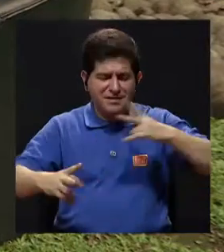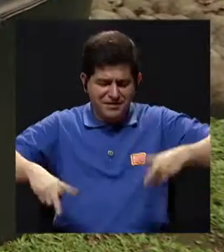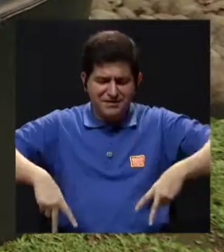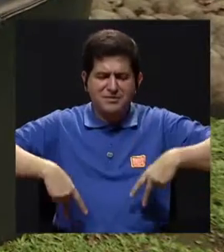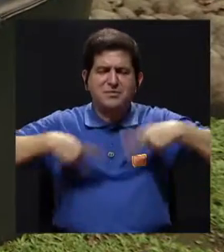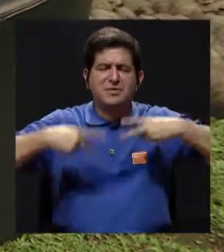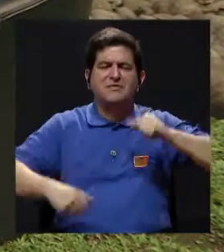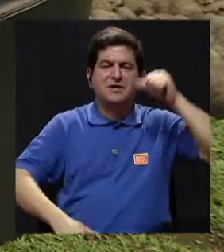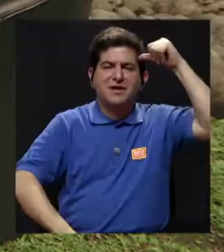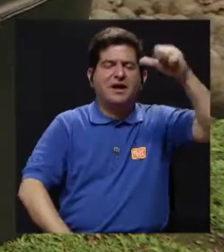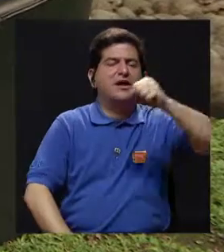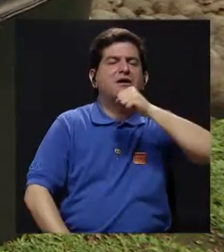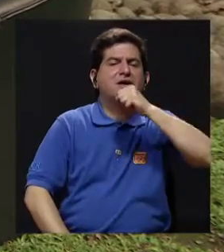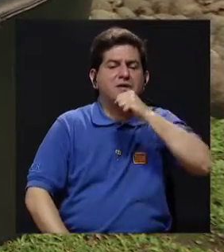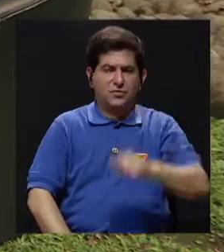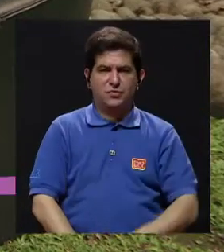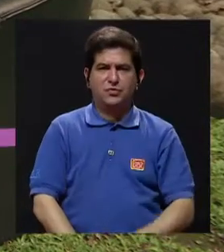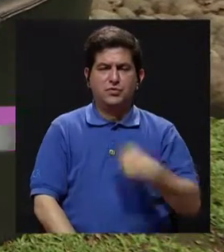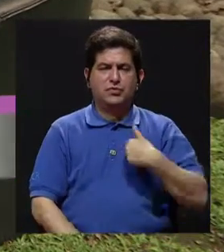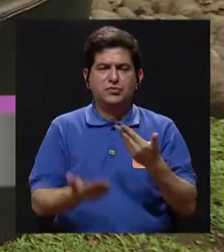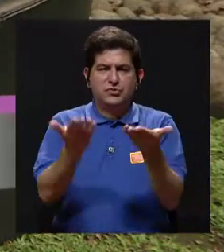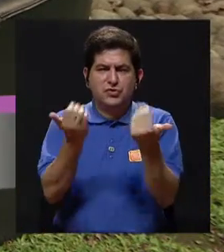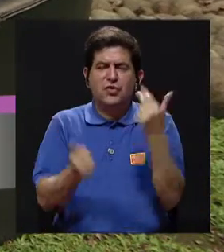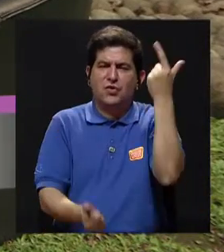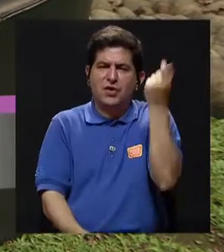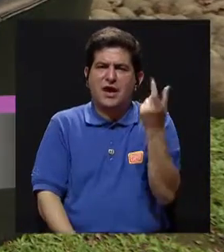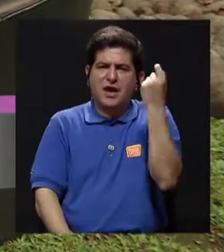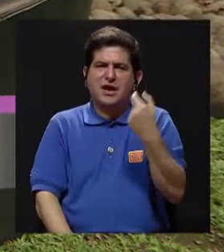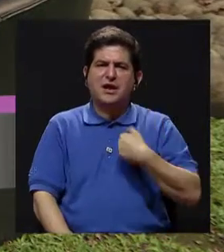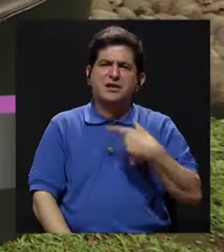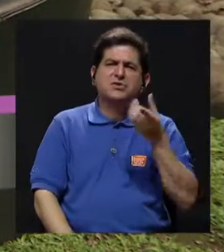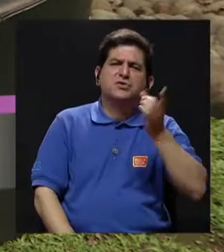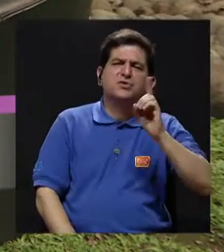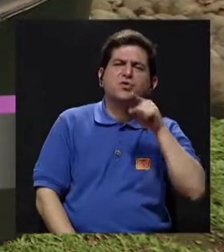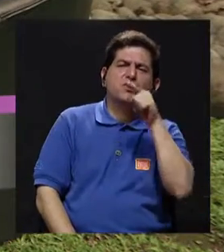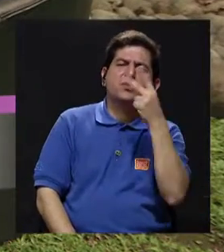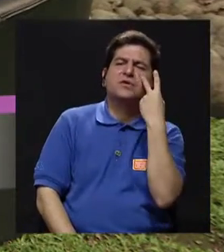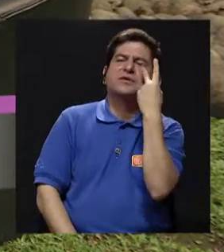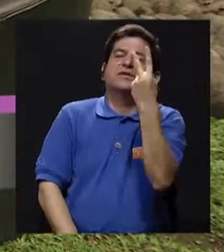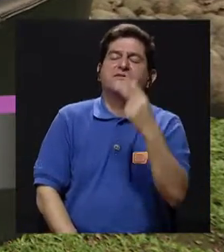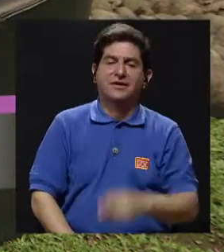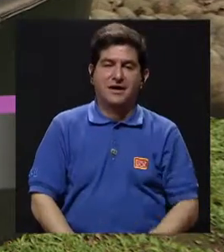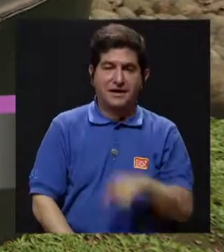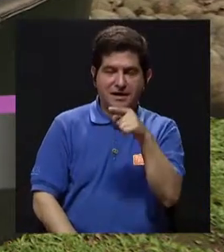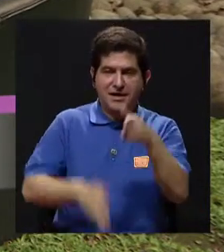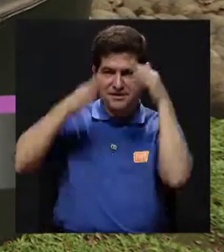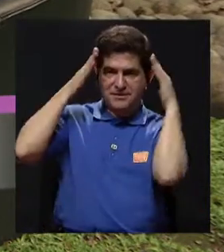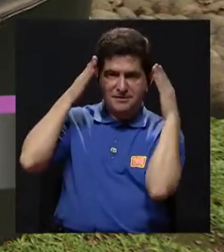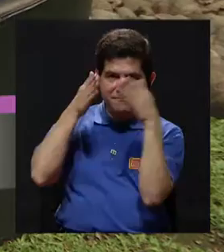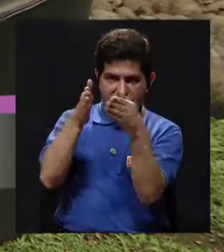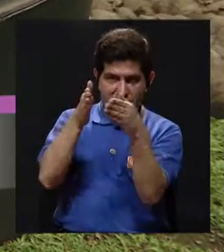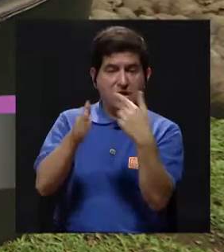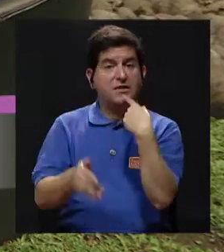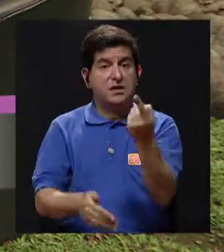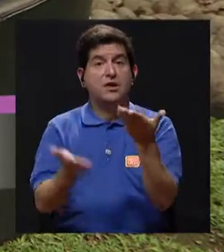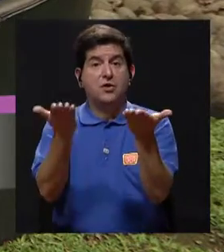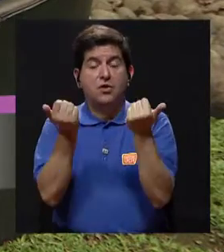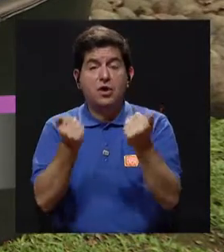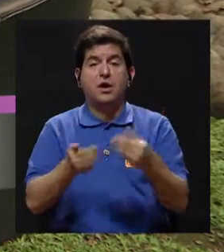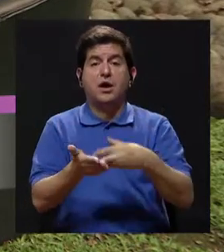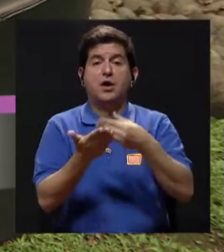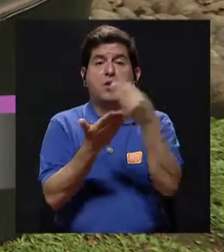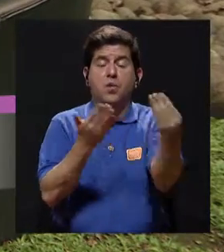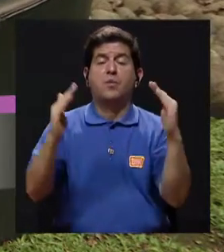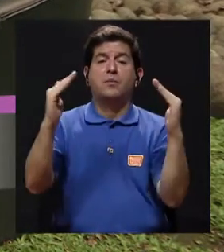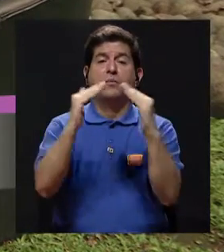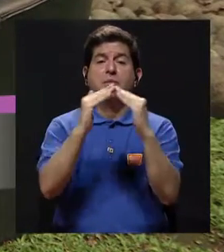edad adulta mayor para cuando me quiera pensionar. entonces yo me voy a mantener enfocado ahí. Si yo digo quiero comprar